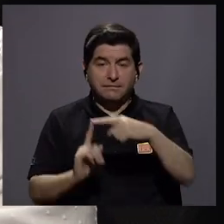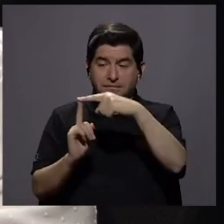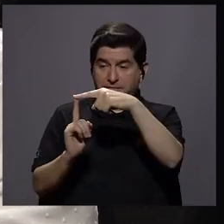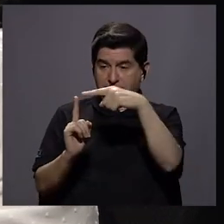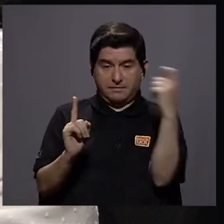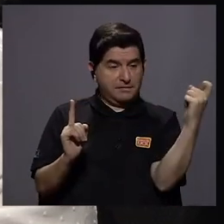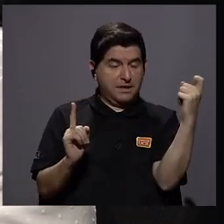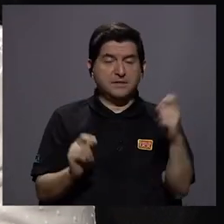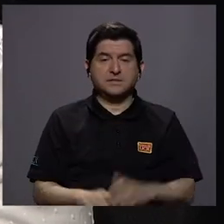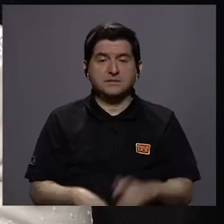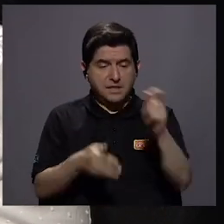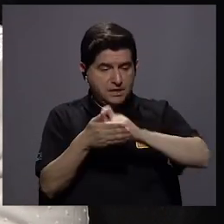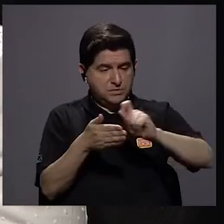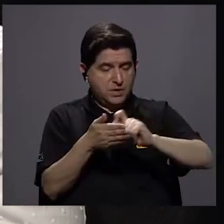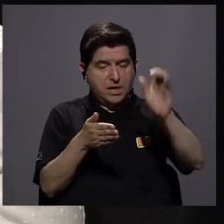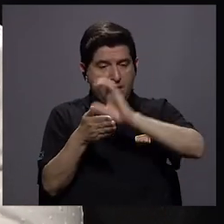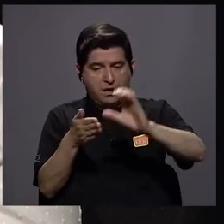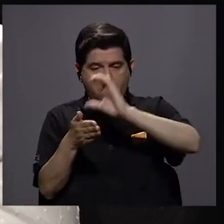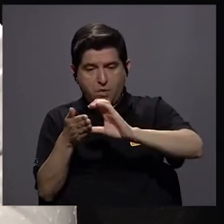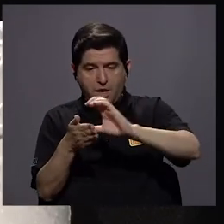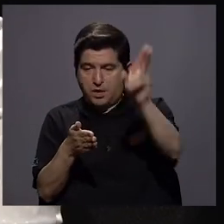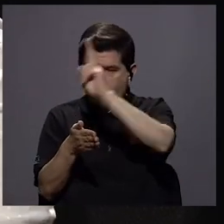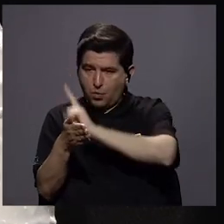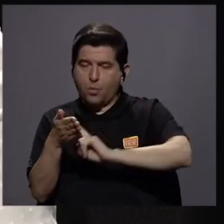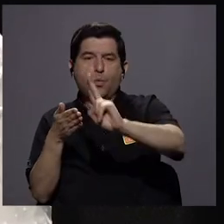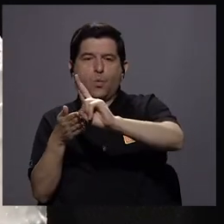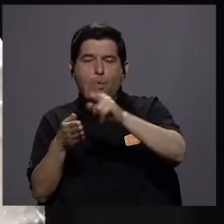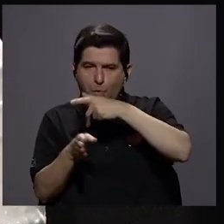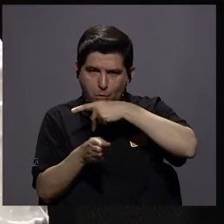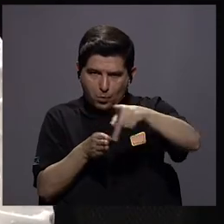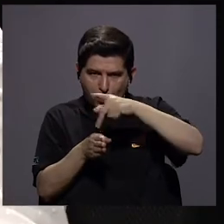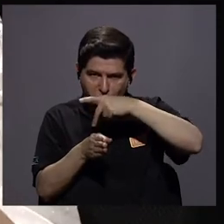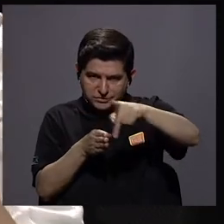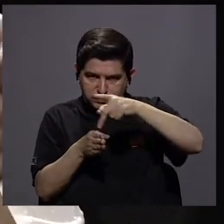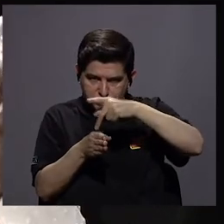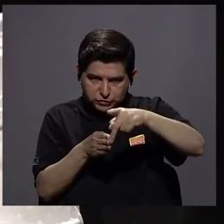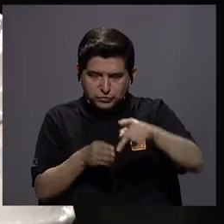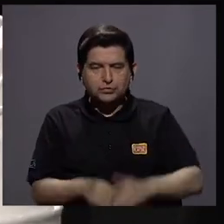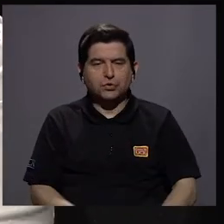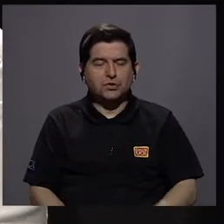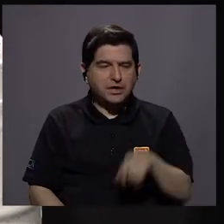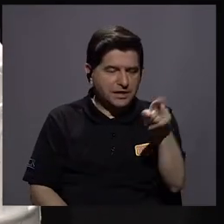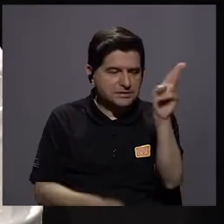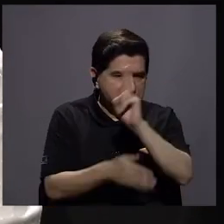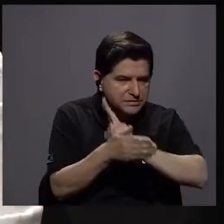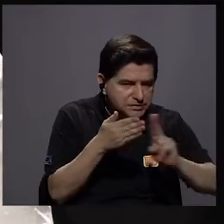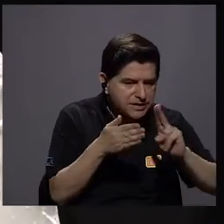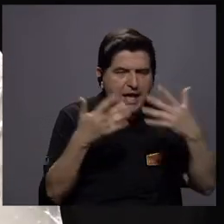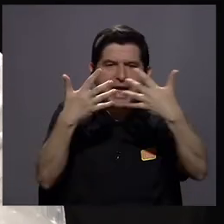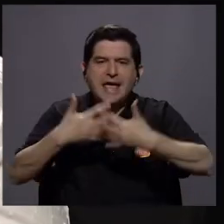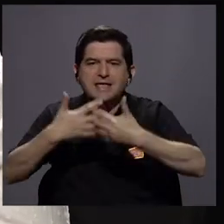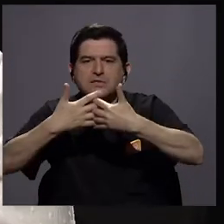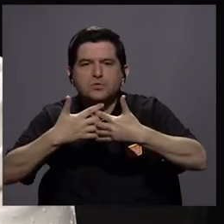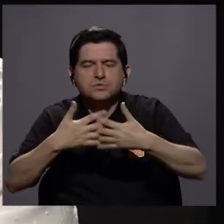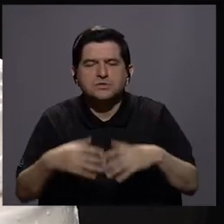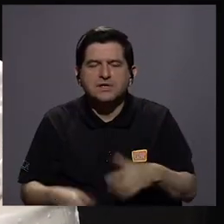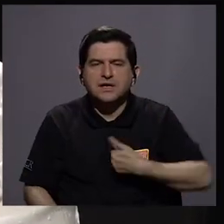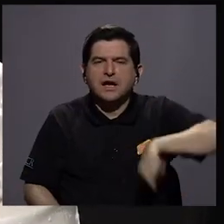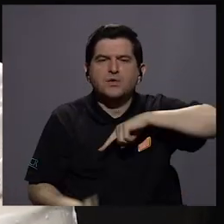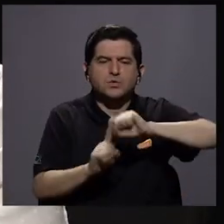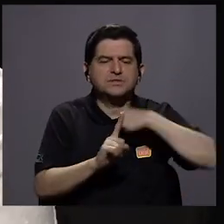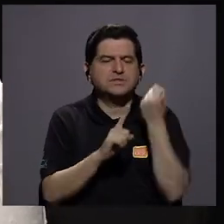Desde primaria, secundaria, universidad, profesiones, en academia e industria. ¿Cómo estamos?